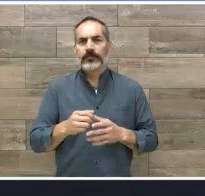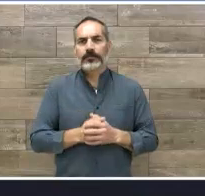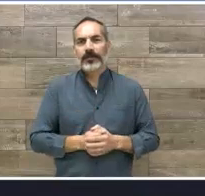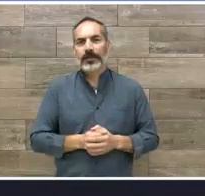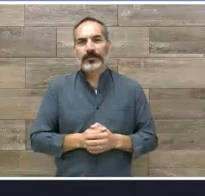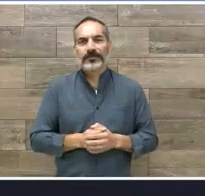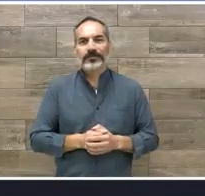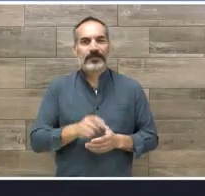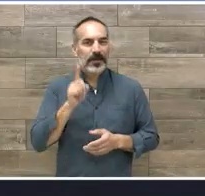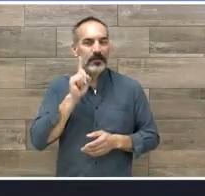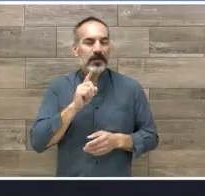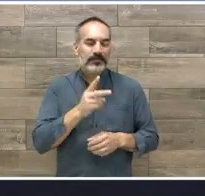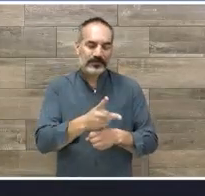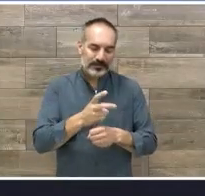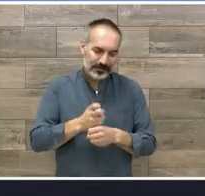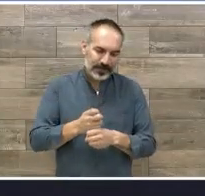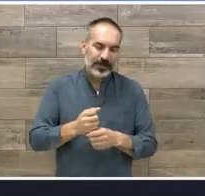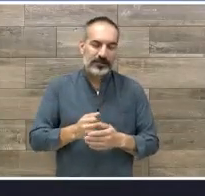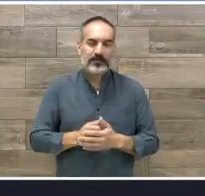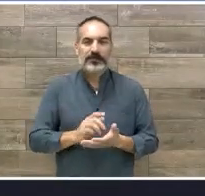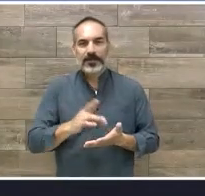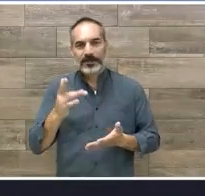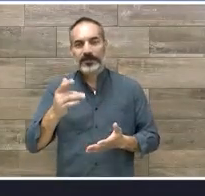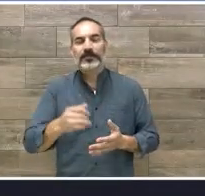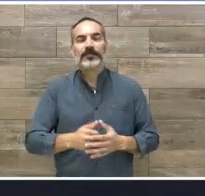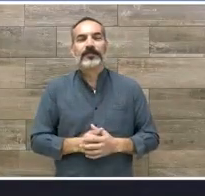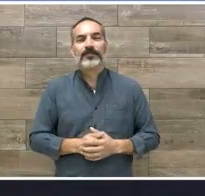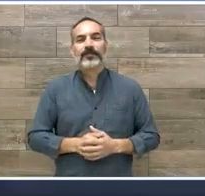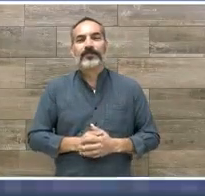entrar en materia de nuestra entrevista. Gracias amigos.